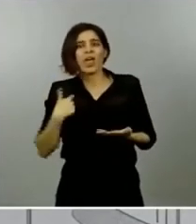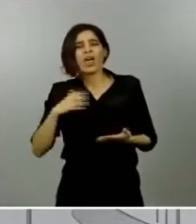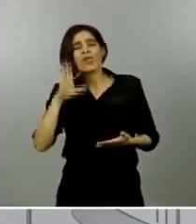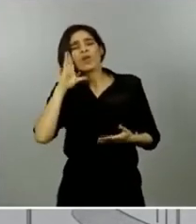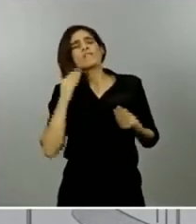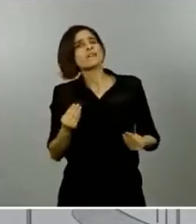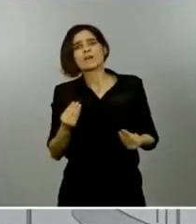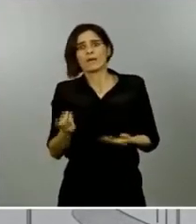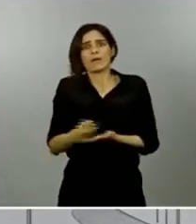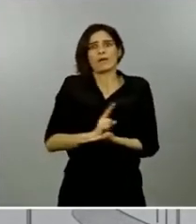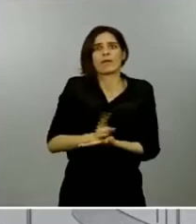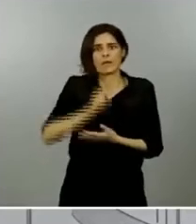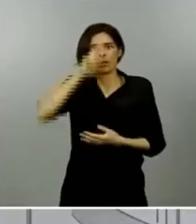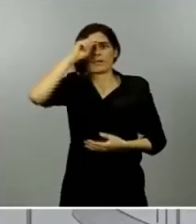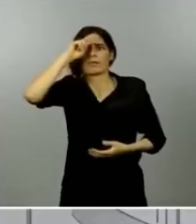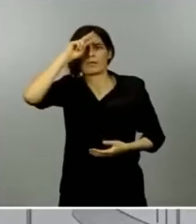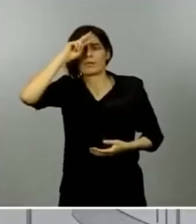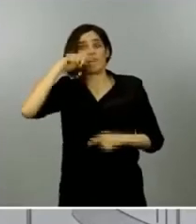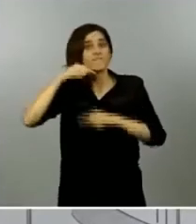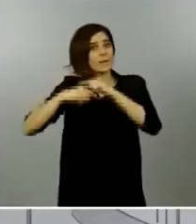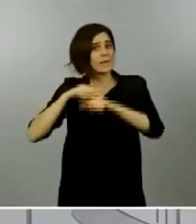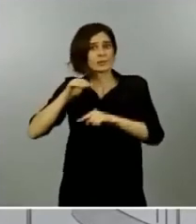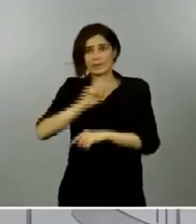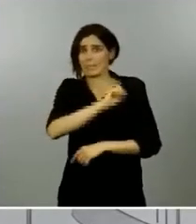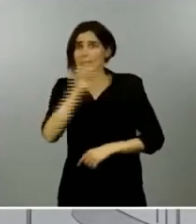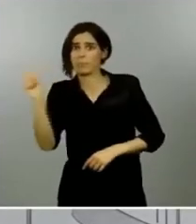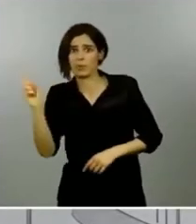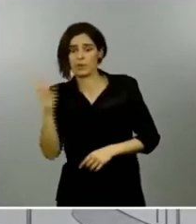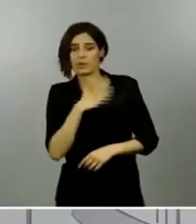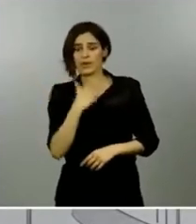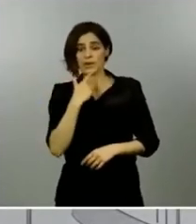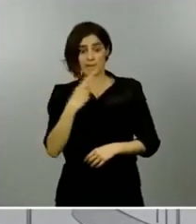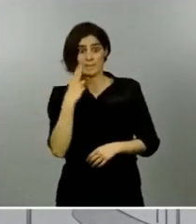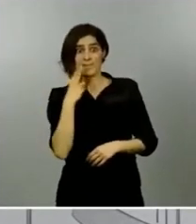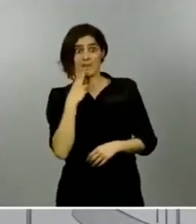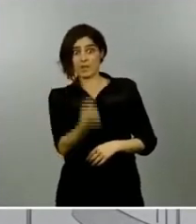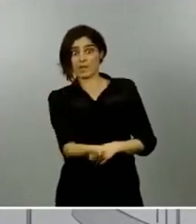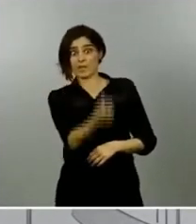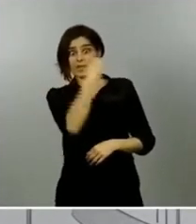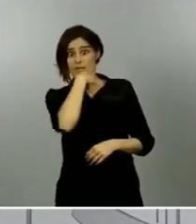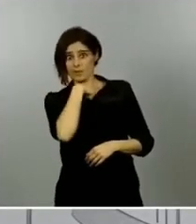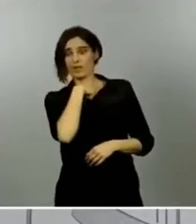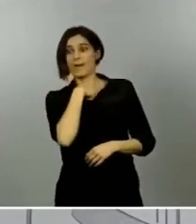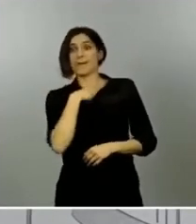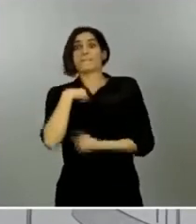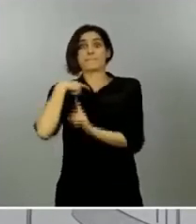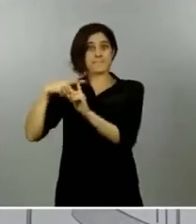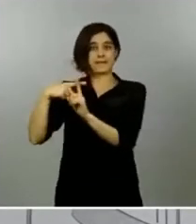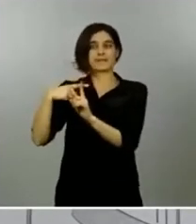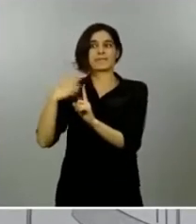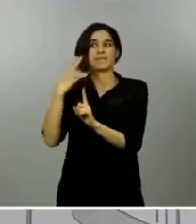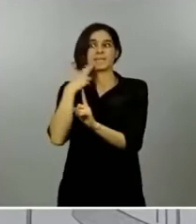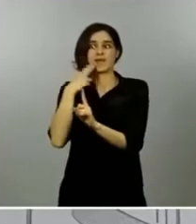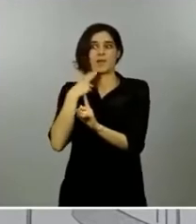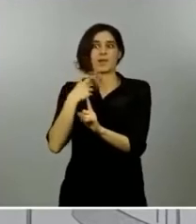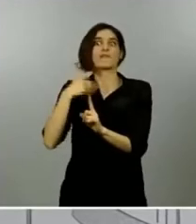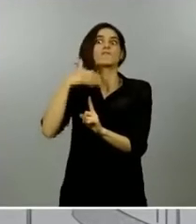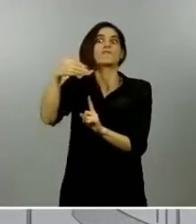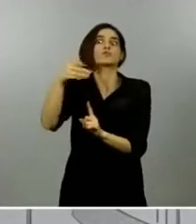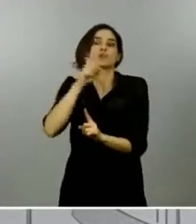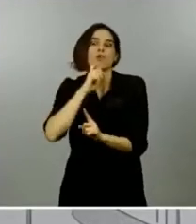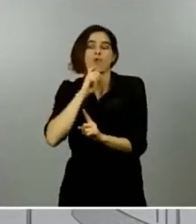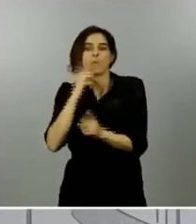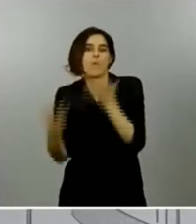familiares sino que añaden una angustia más a la angustia que nos produce a todos esta pandemia esta emergencia sanitaria y de esas